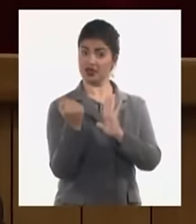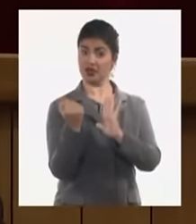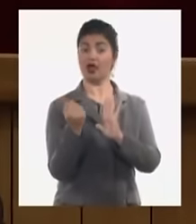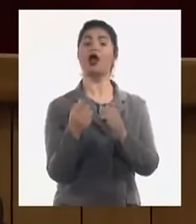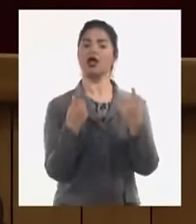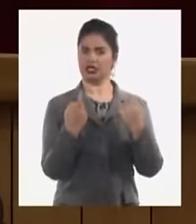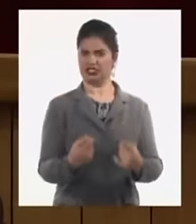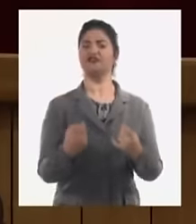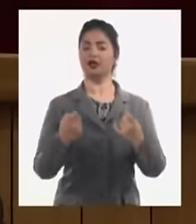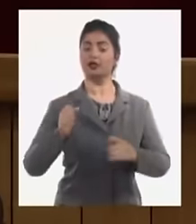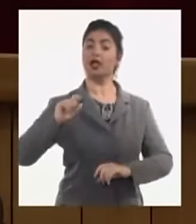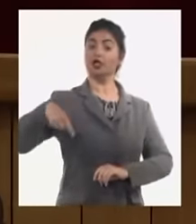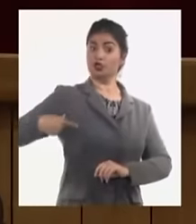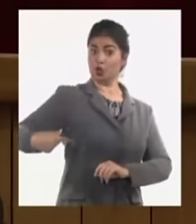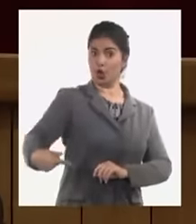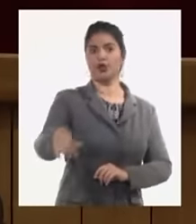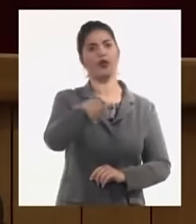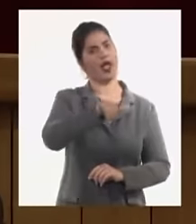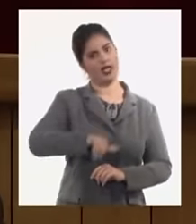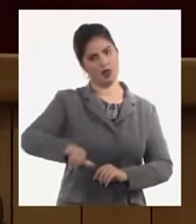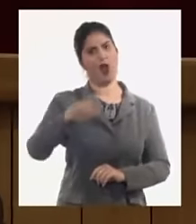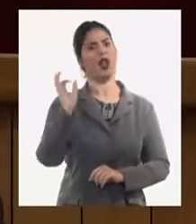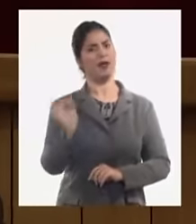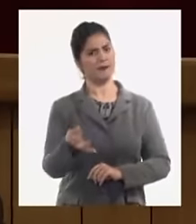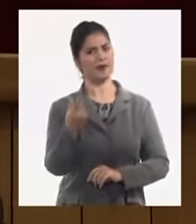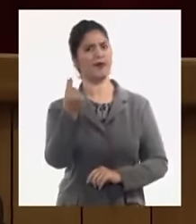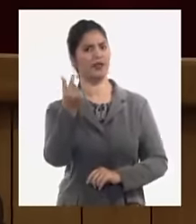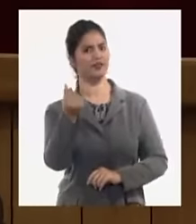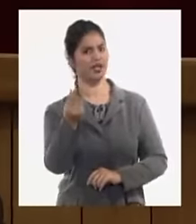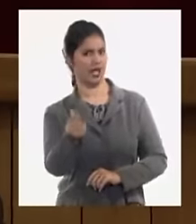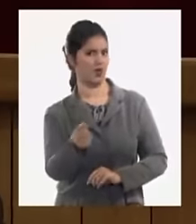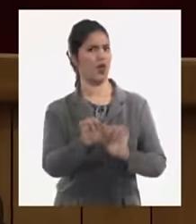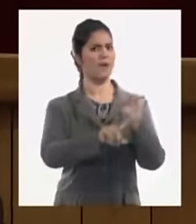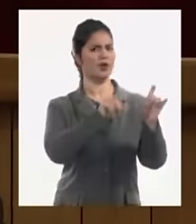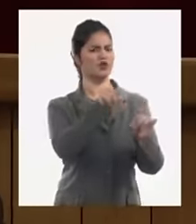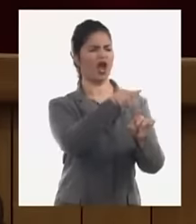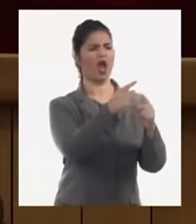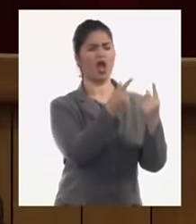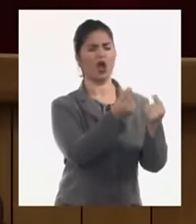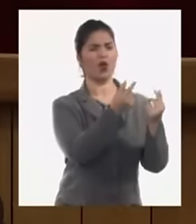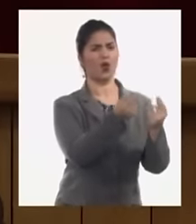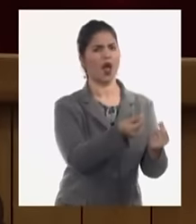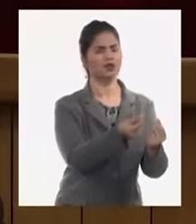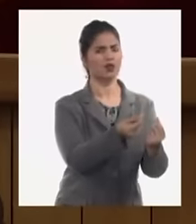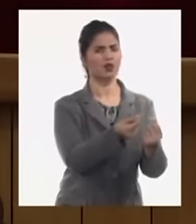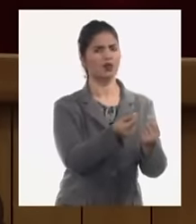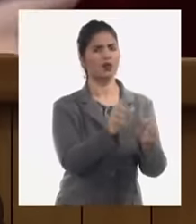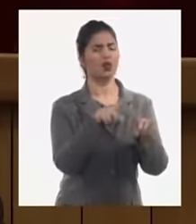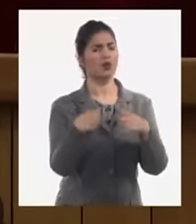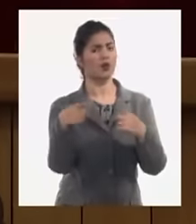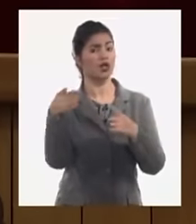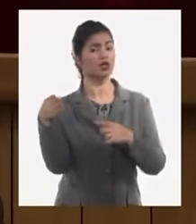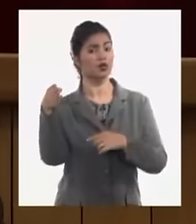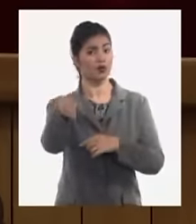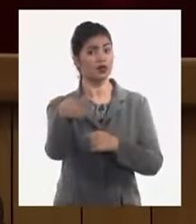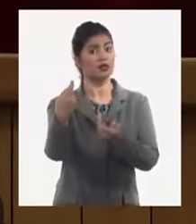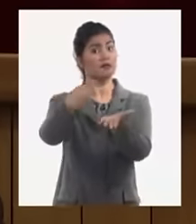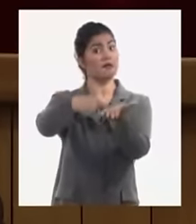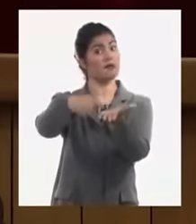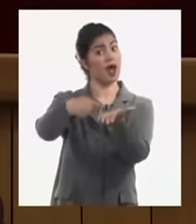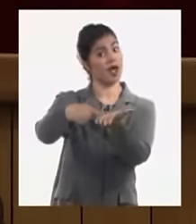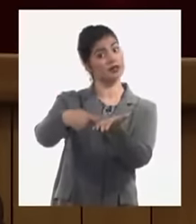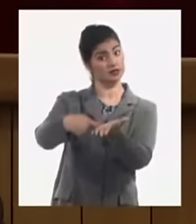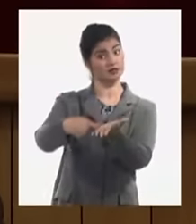eh y que realmente tenemos que ver cuánto te costó te costó por qué tú vas a ganar dos y tres veces